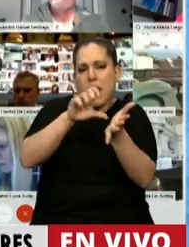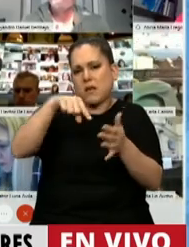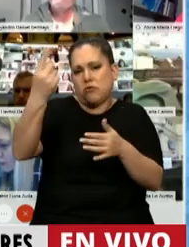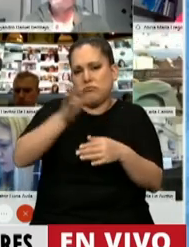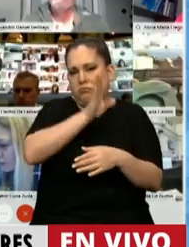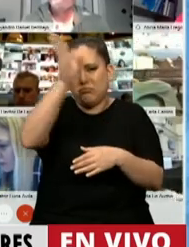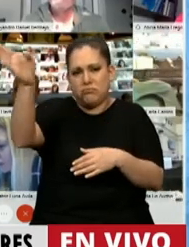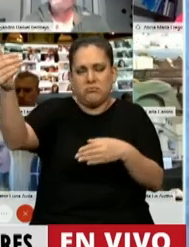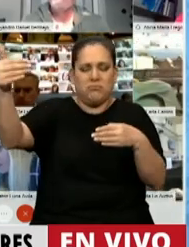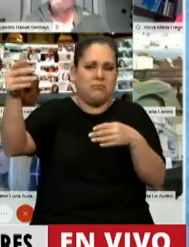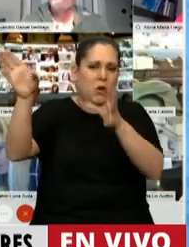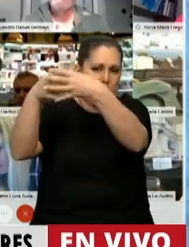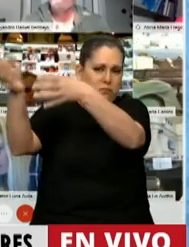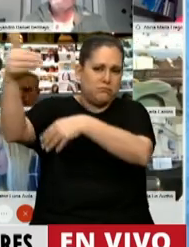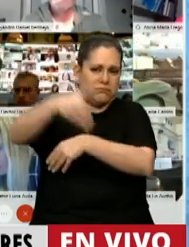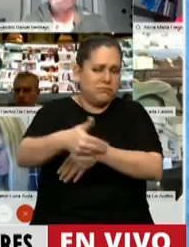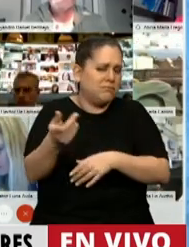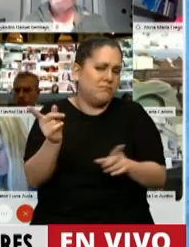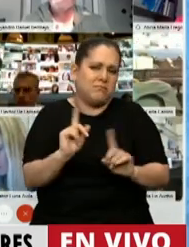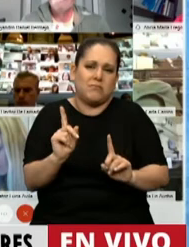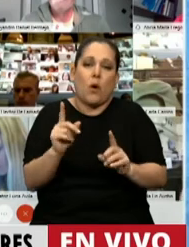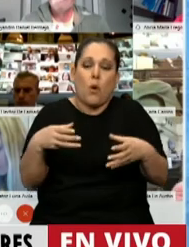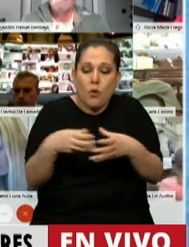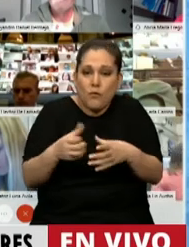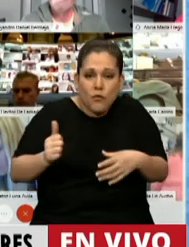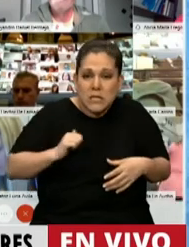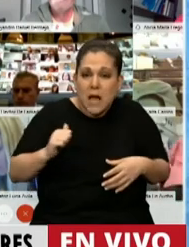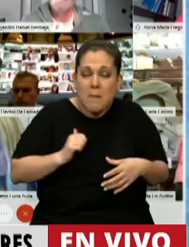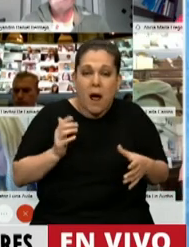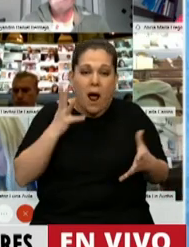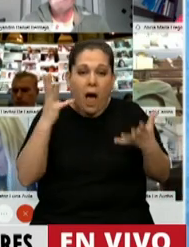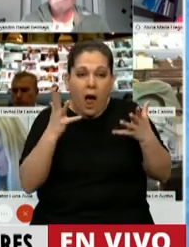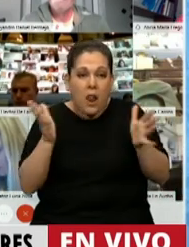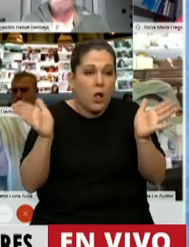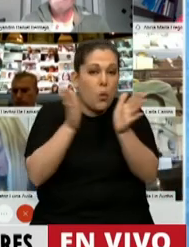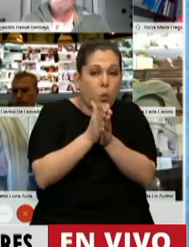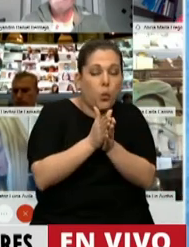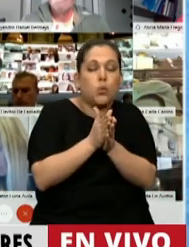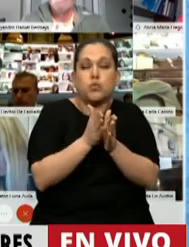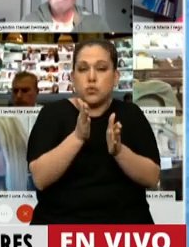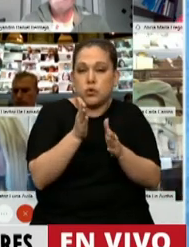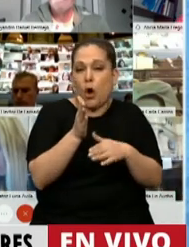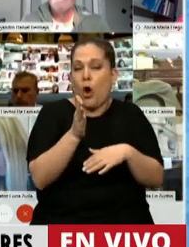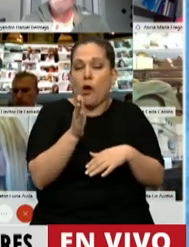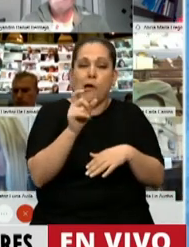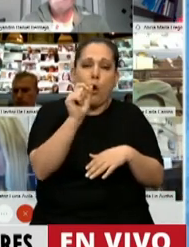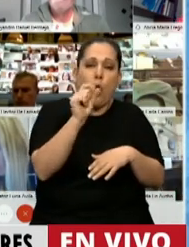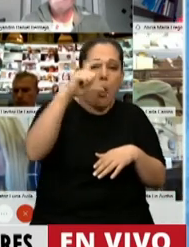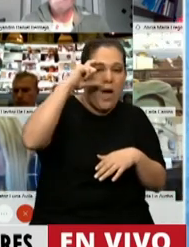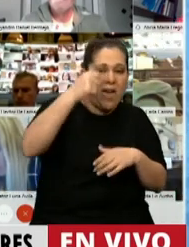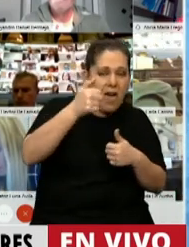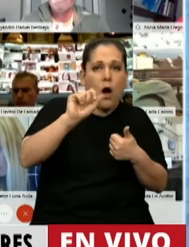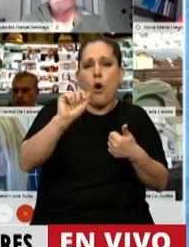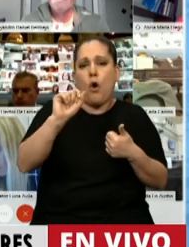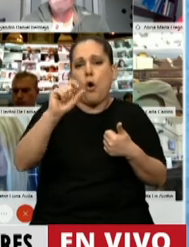que habría que retirar a las Fuerzas Armadas de cualquier operativo que esté presente en este momento, sea en nombre de la OEA o de la